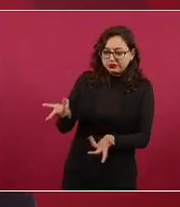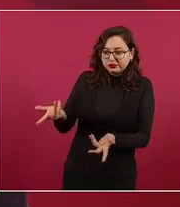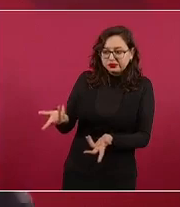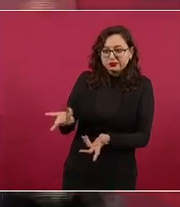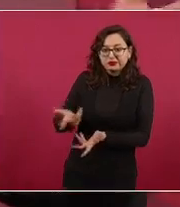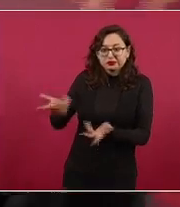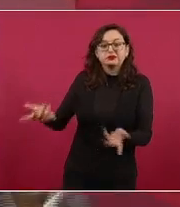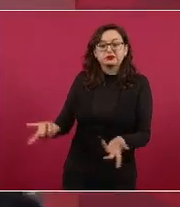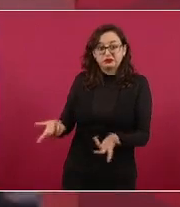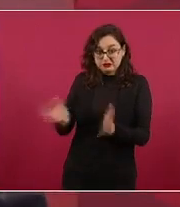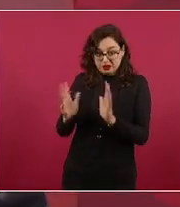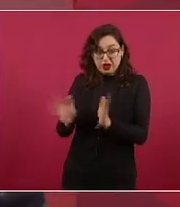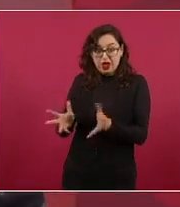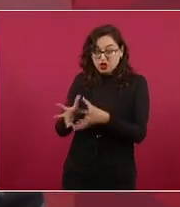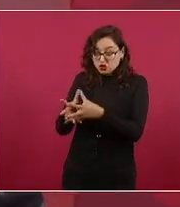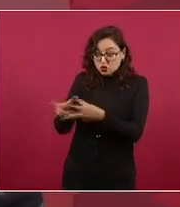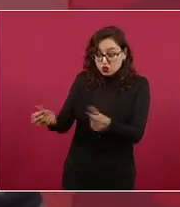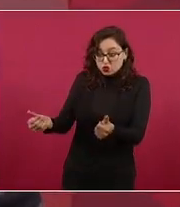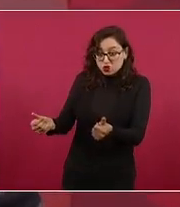esa es la fórmula